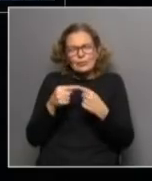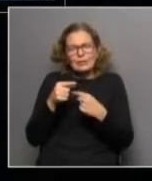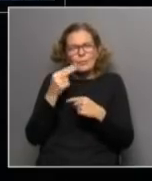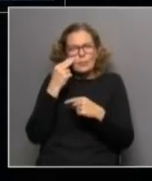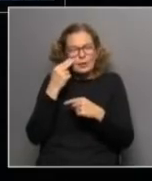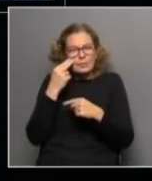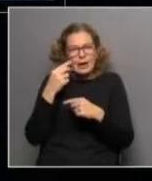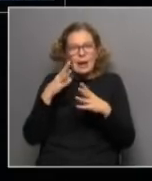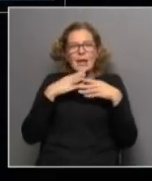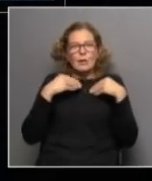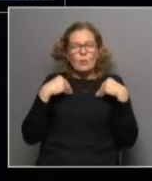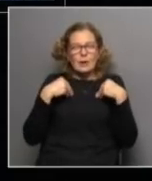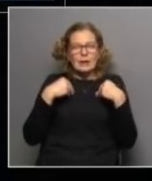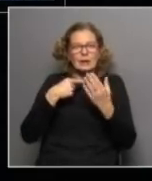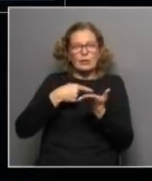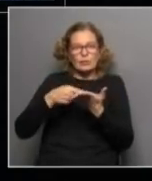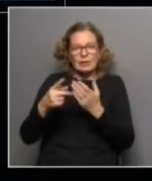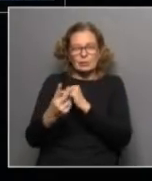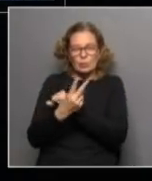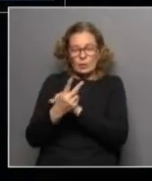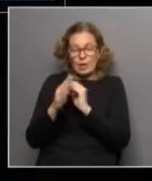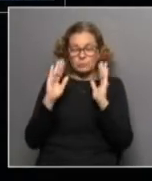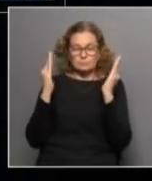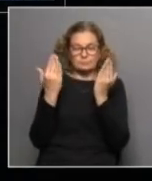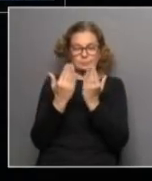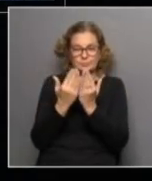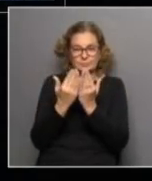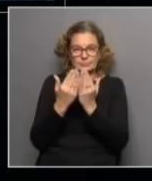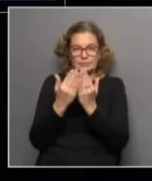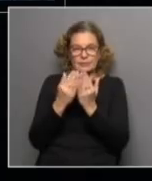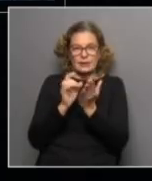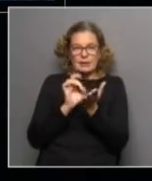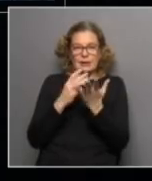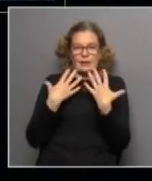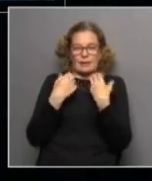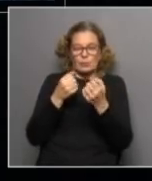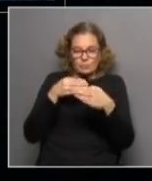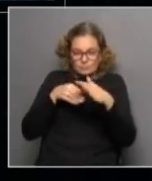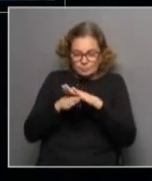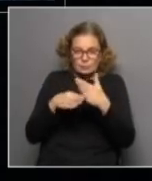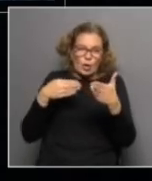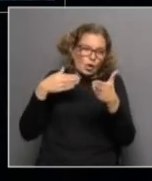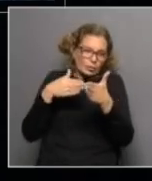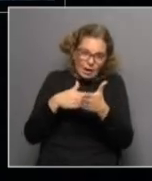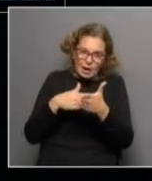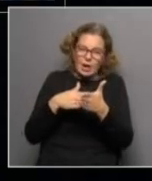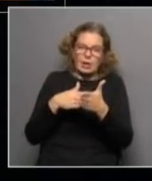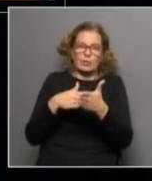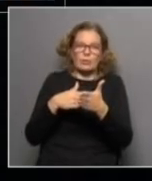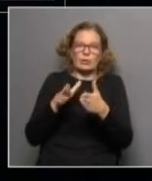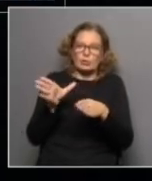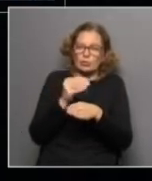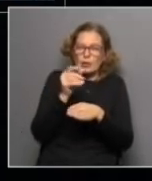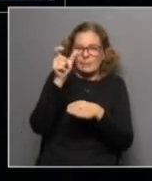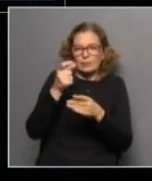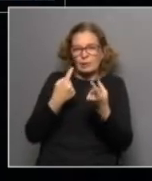las escuelas y los centros de cuidado estén cerrados, el acceso a la salud haya sido muy restringido, especialmente en toda la